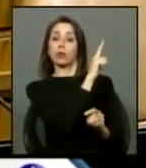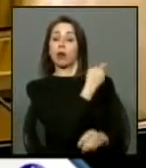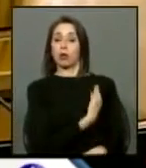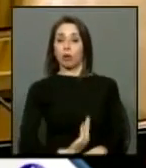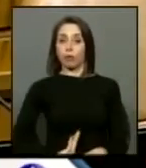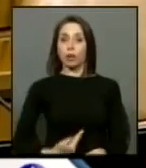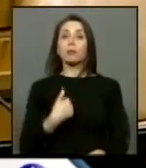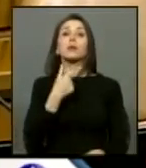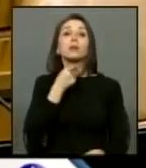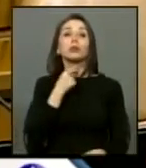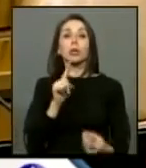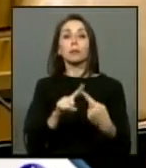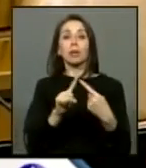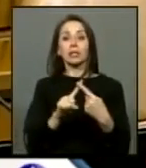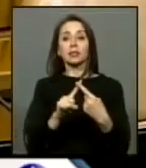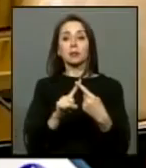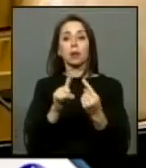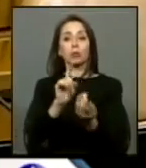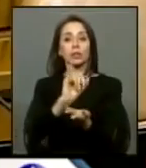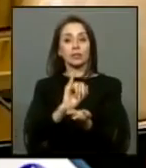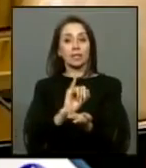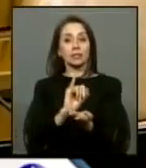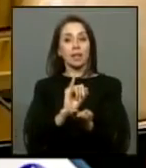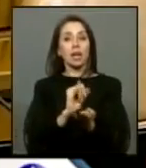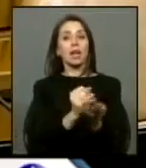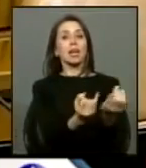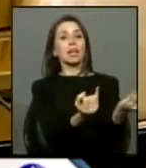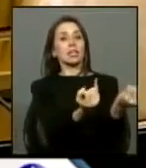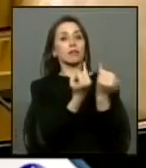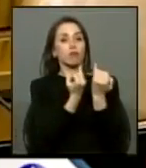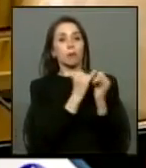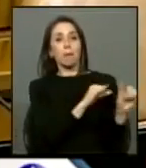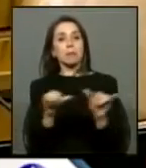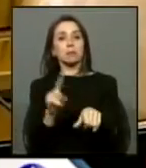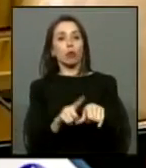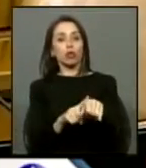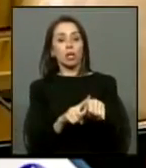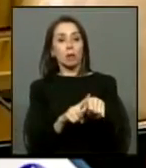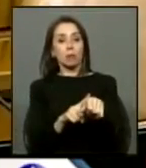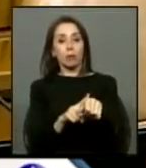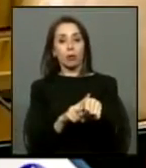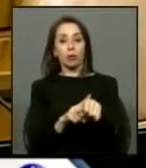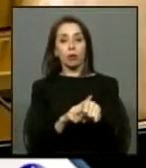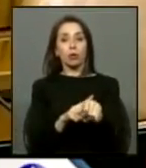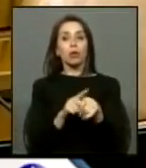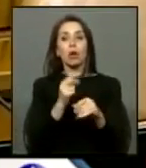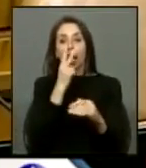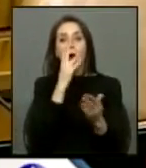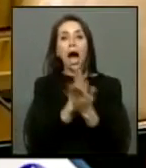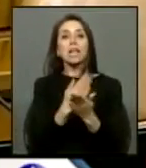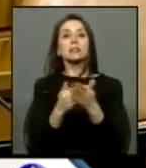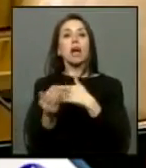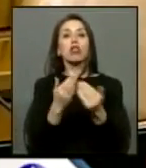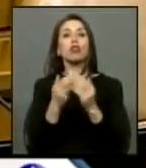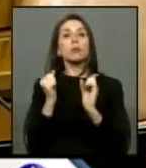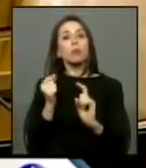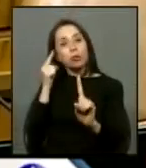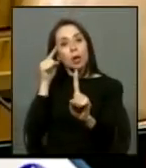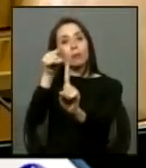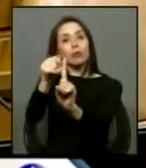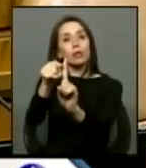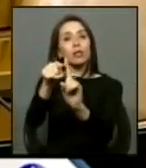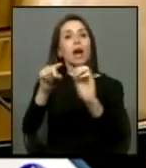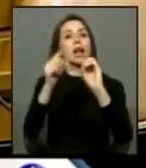me hubiera gustado participar de una instancia donde la información hubiera sido simultánea y hubiéramos tenido el alcance de hasta donde podíamos llegar con